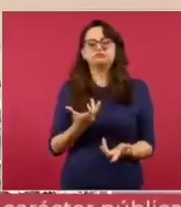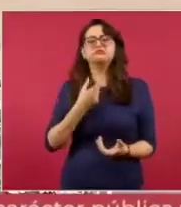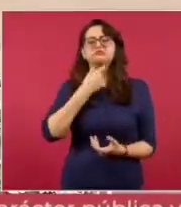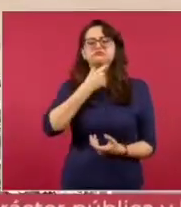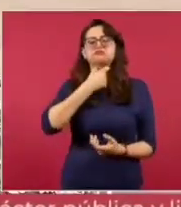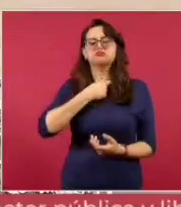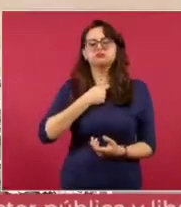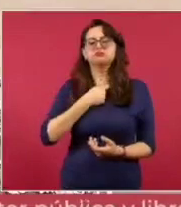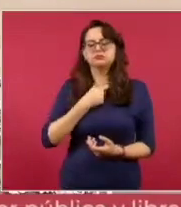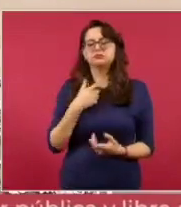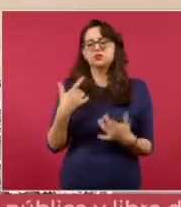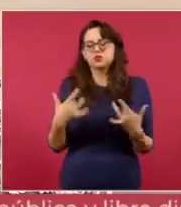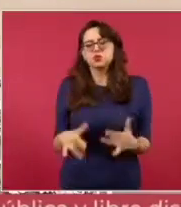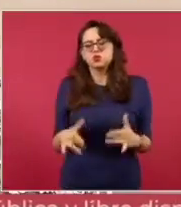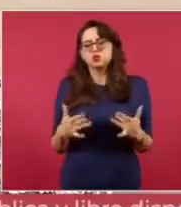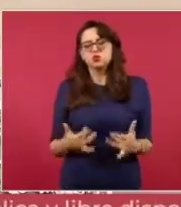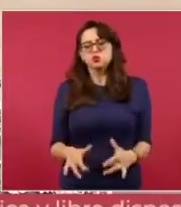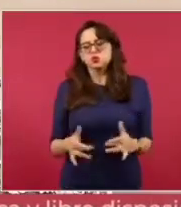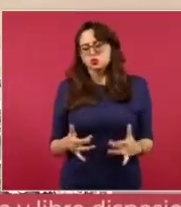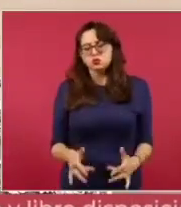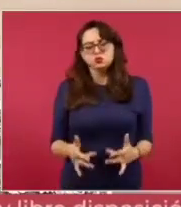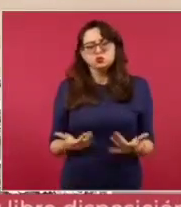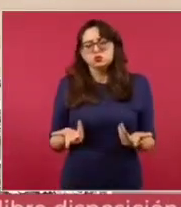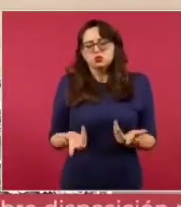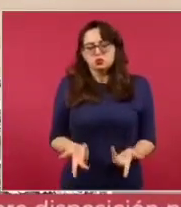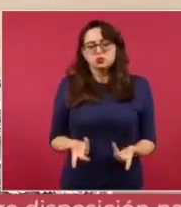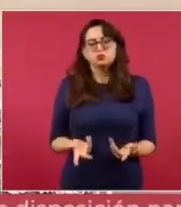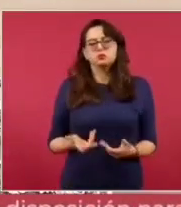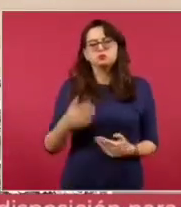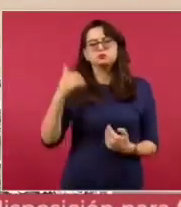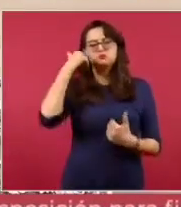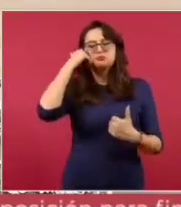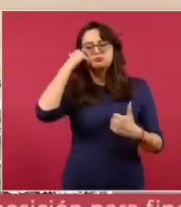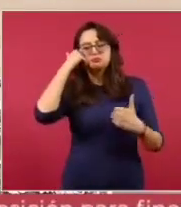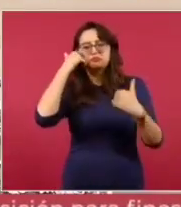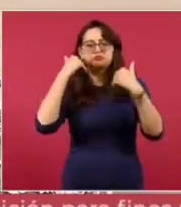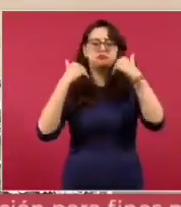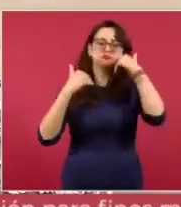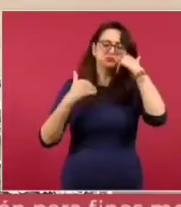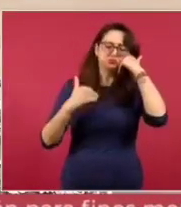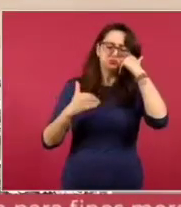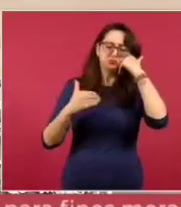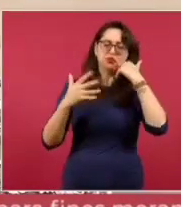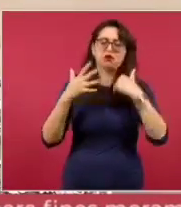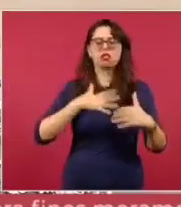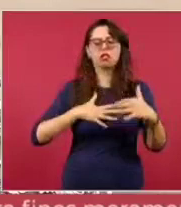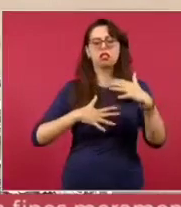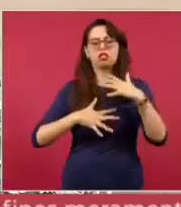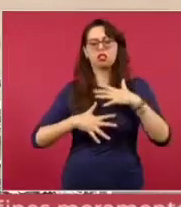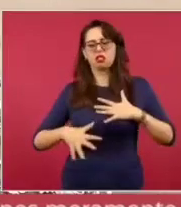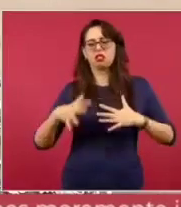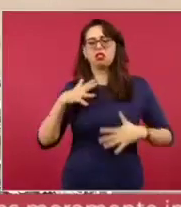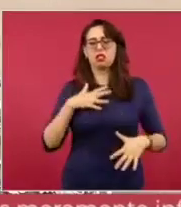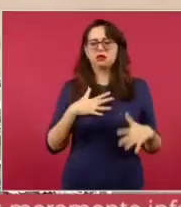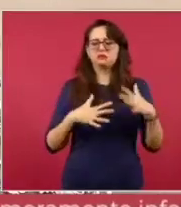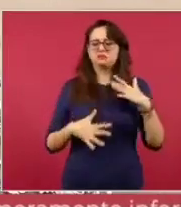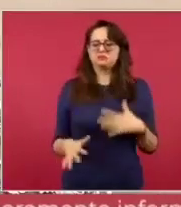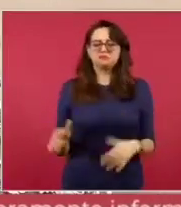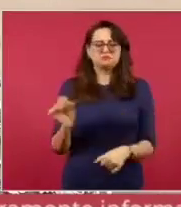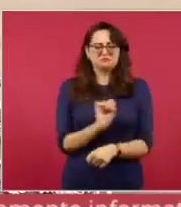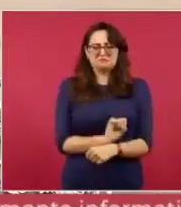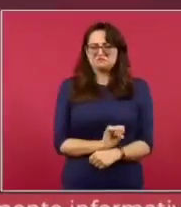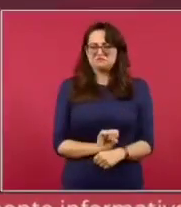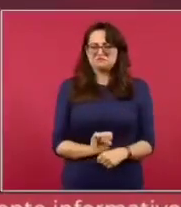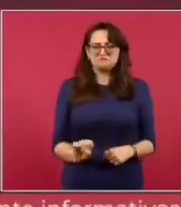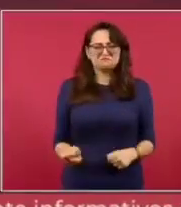de la garganta y desde luego con fiebre y cansancio. Esta sintomatología